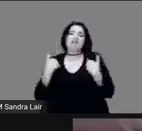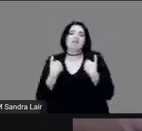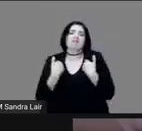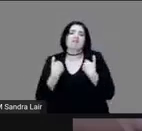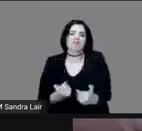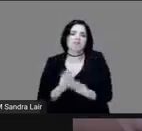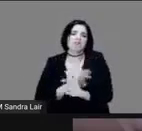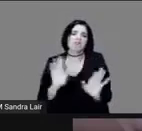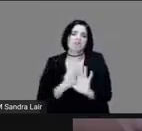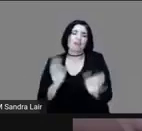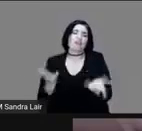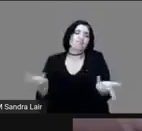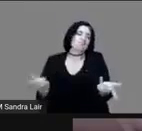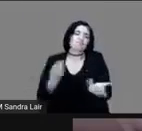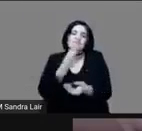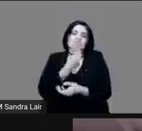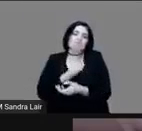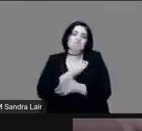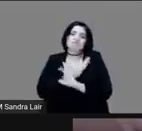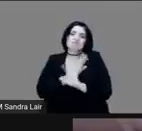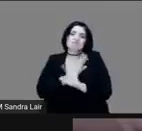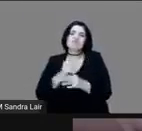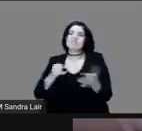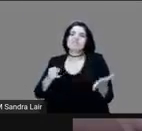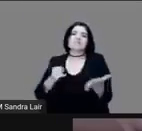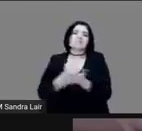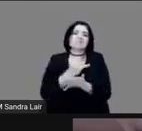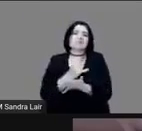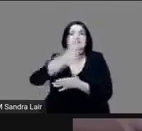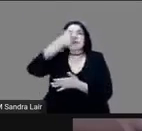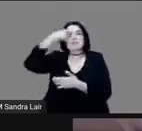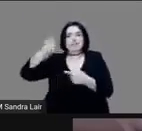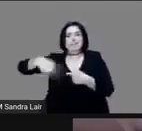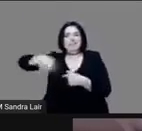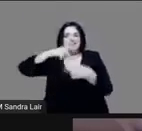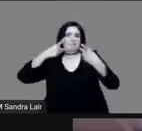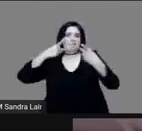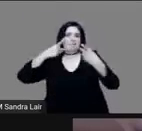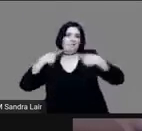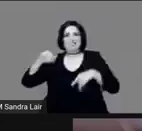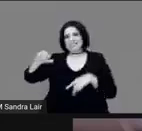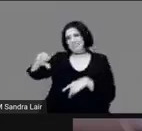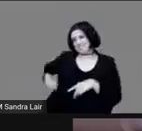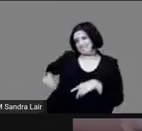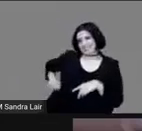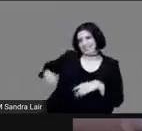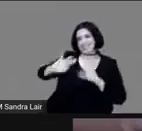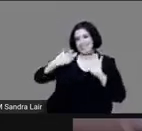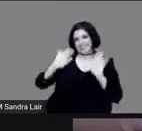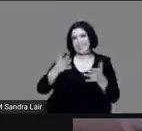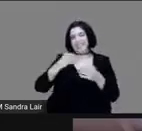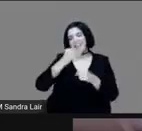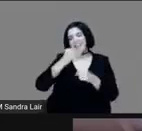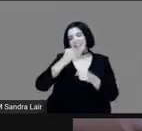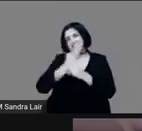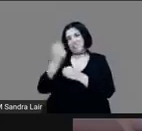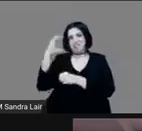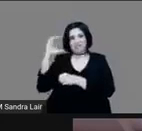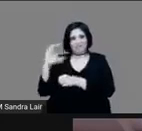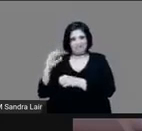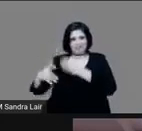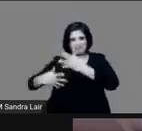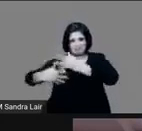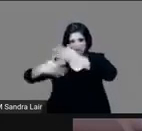llegar ese conocimiento a las gentes interesadas como todas las que han hablado muy bien pues